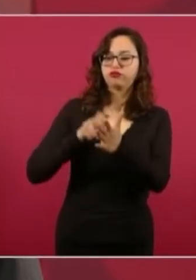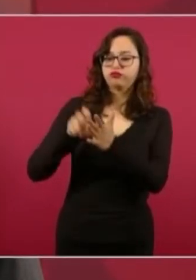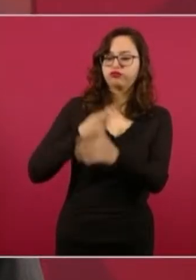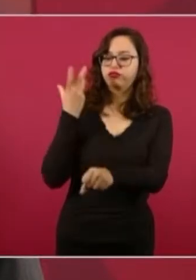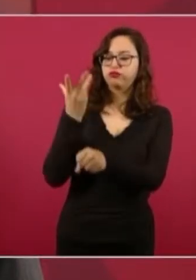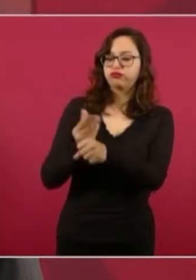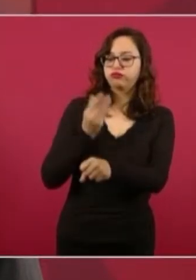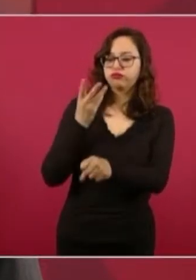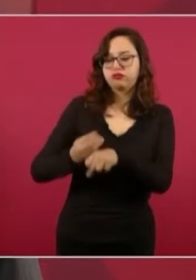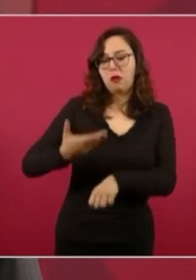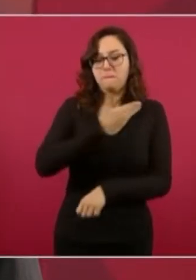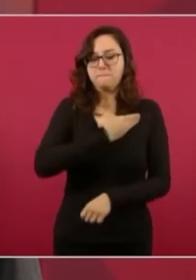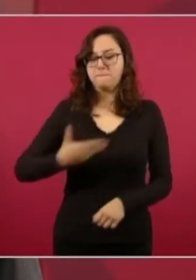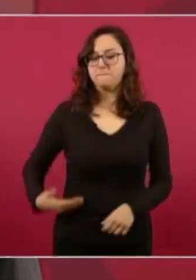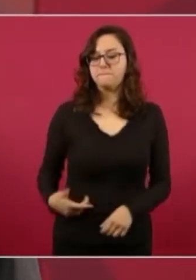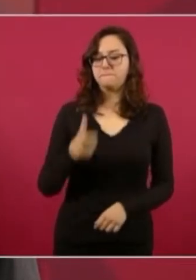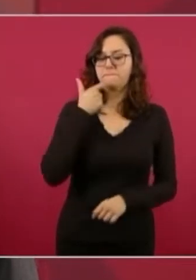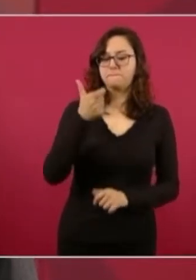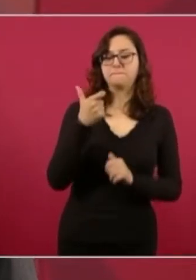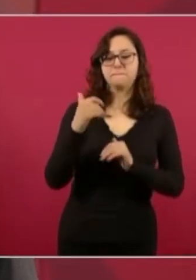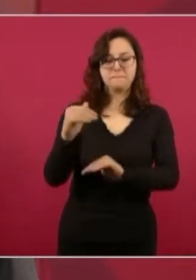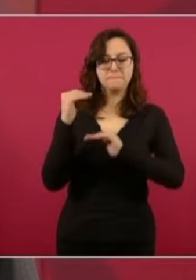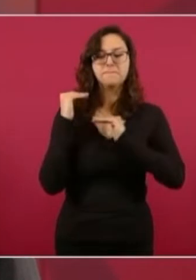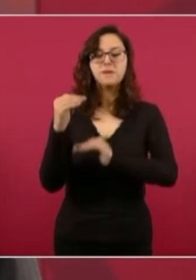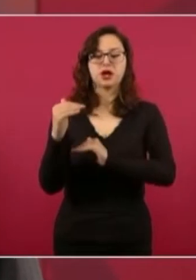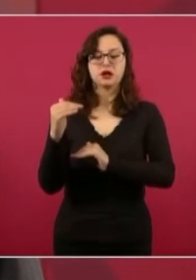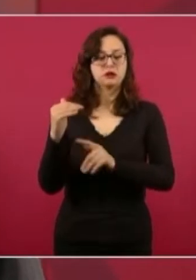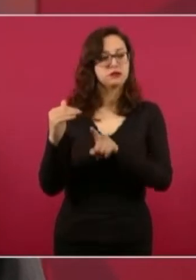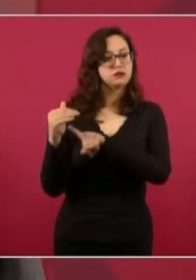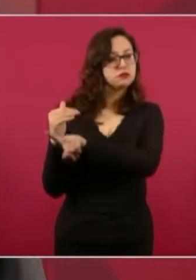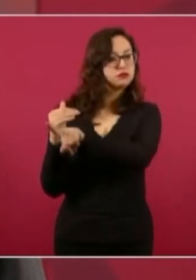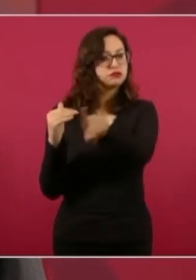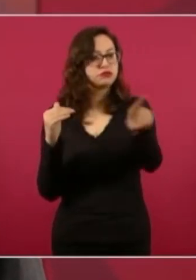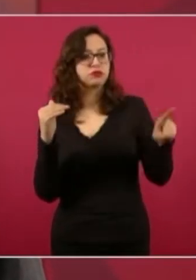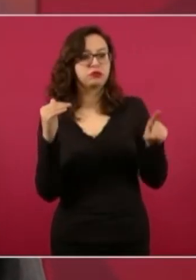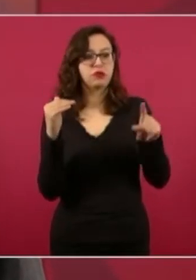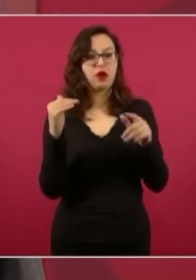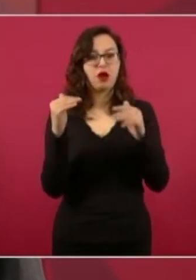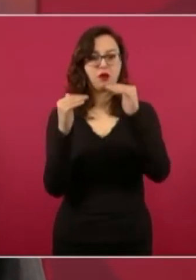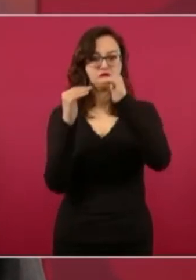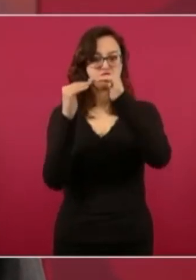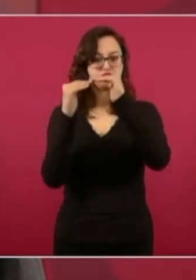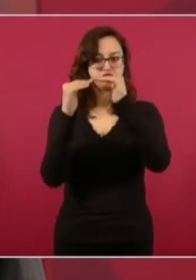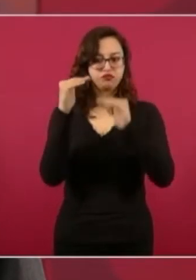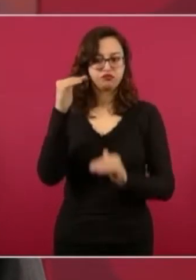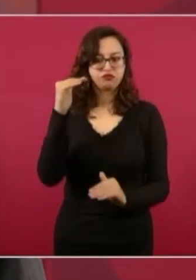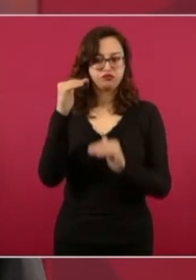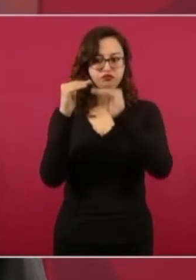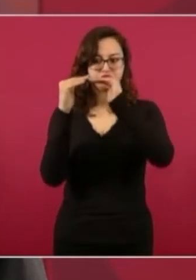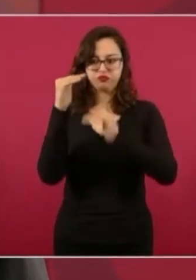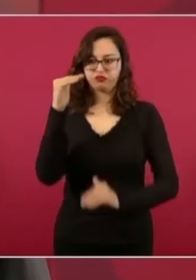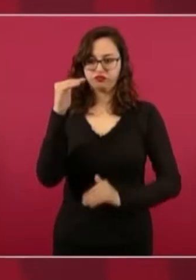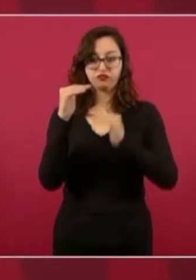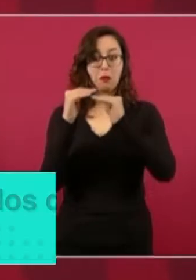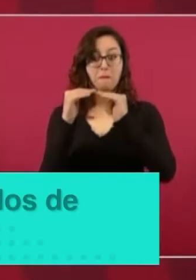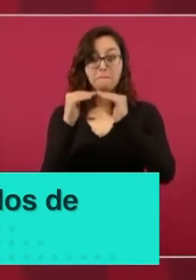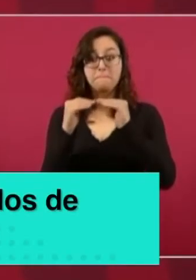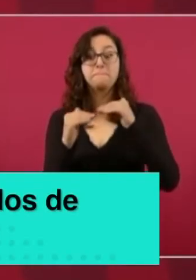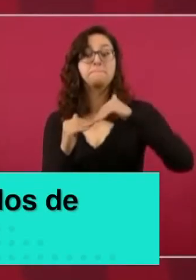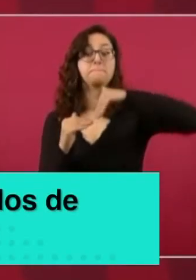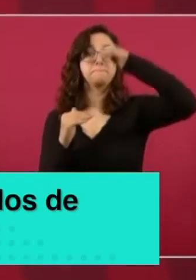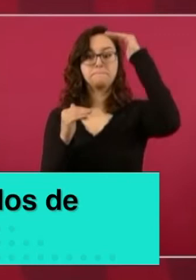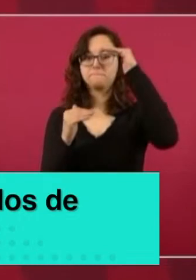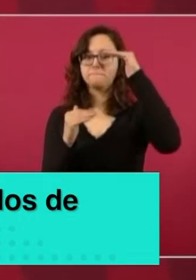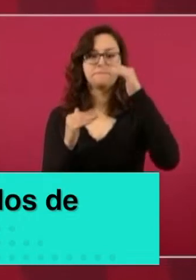hay una ley de austeridad republicana que no se